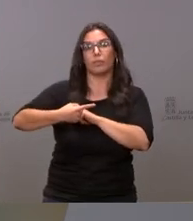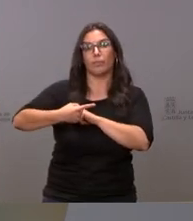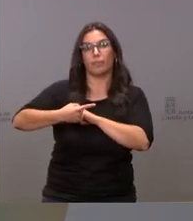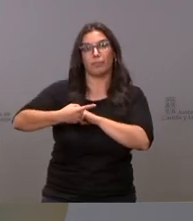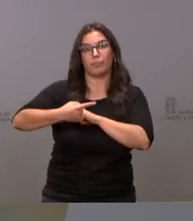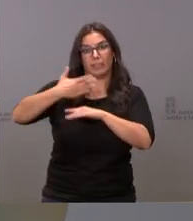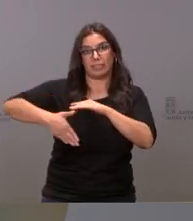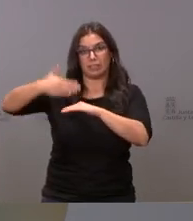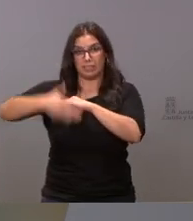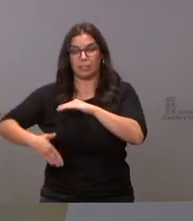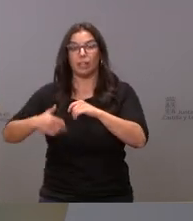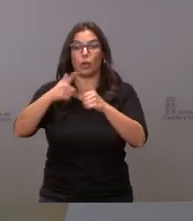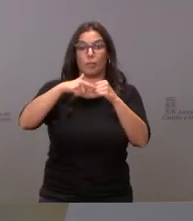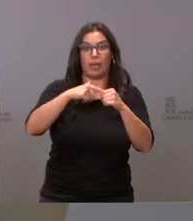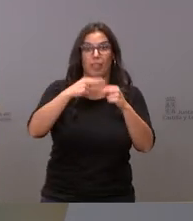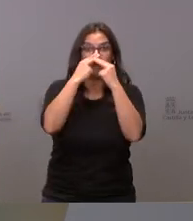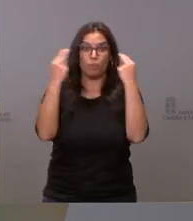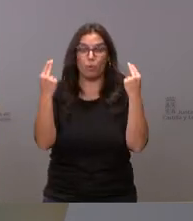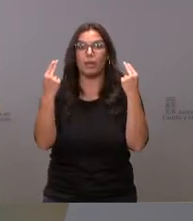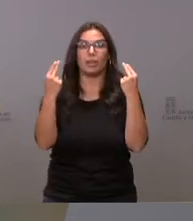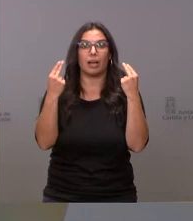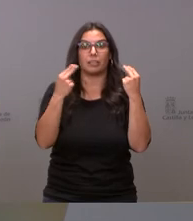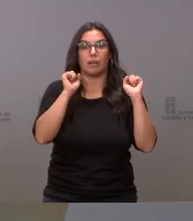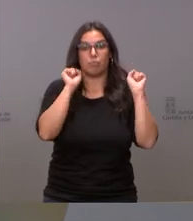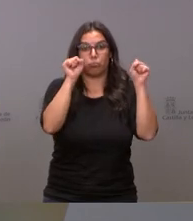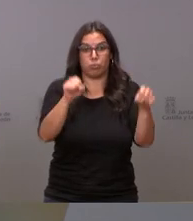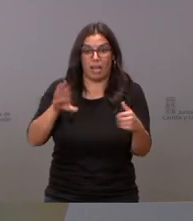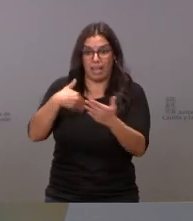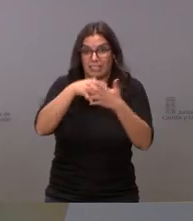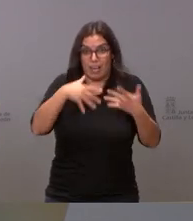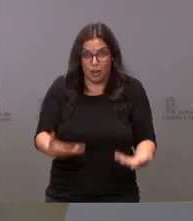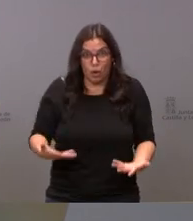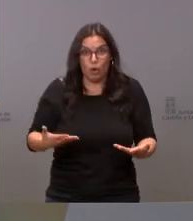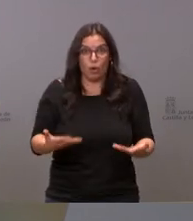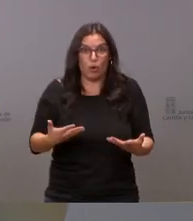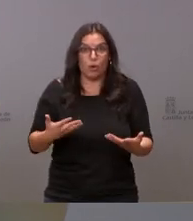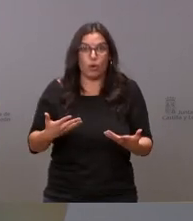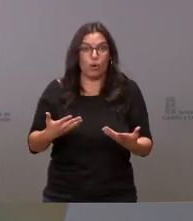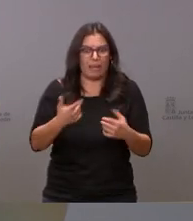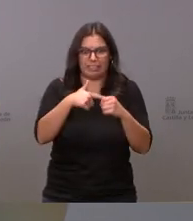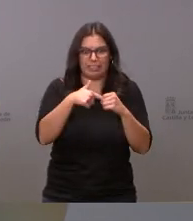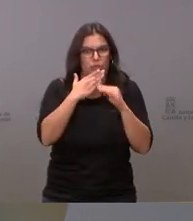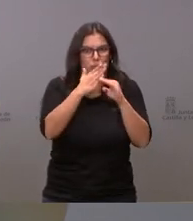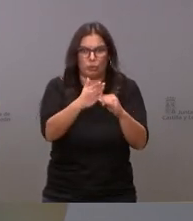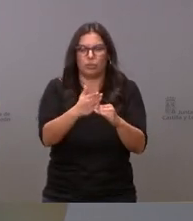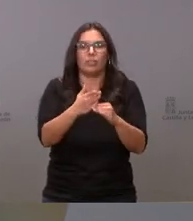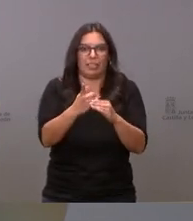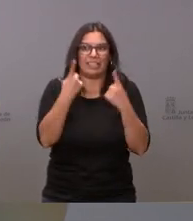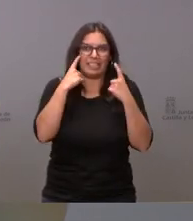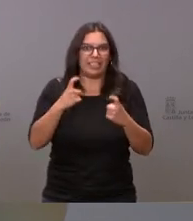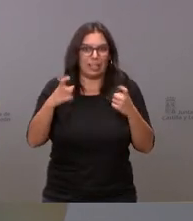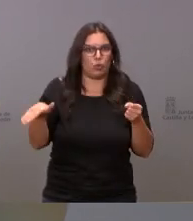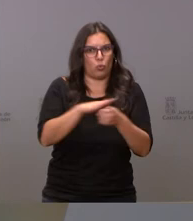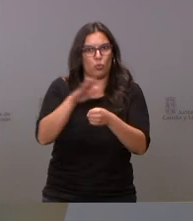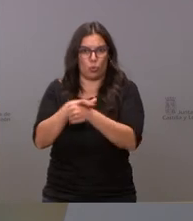cobertura de plazas públicas nos ha llevado a la situación actual de mucha plaza vacante que estamos tratando de solventar por lo tanto